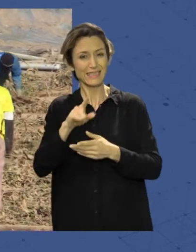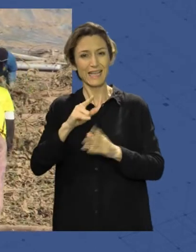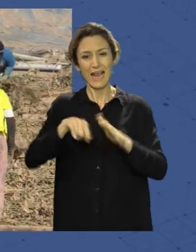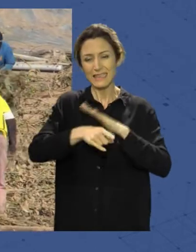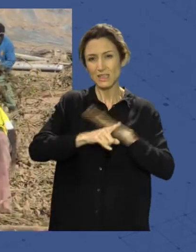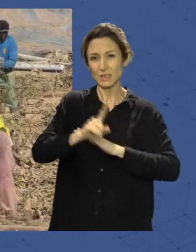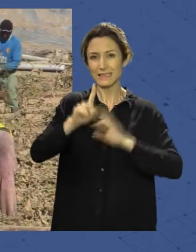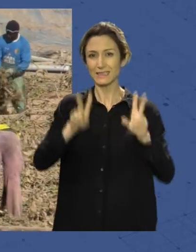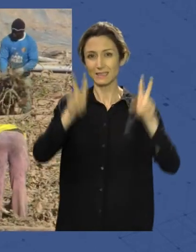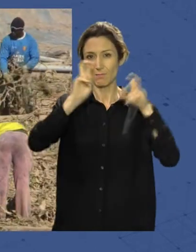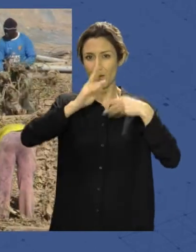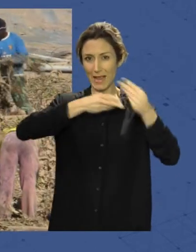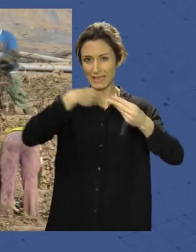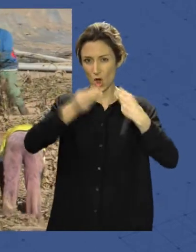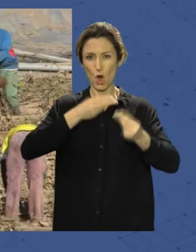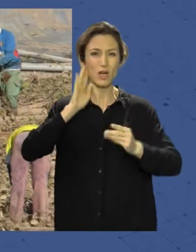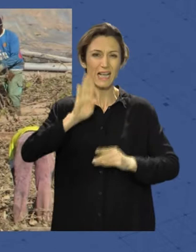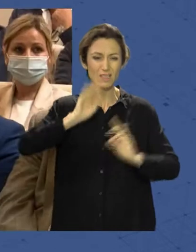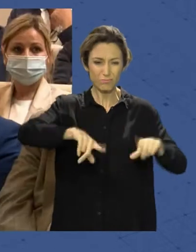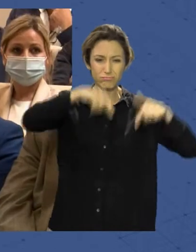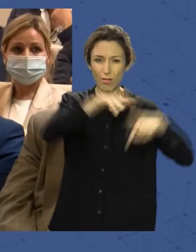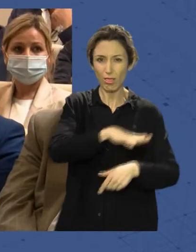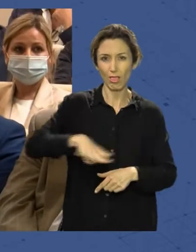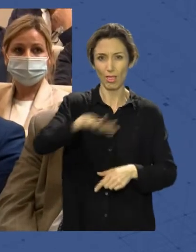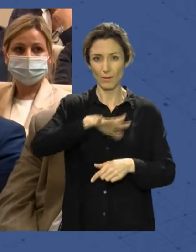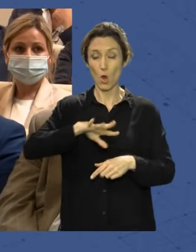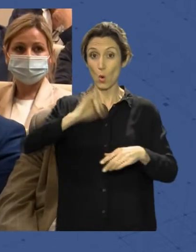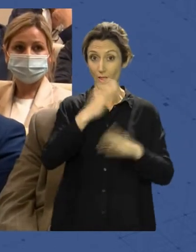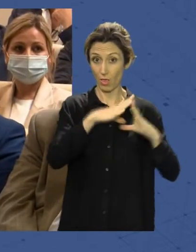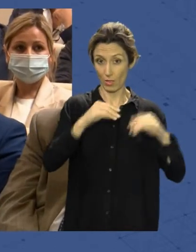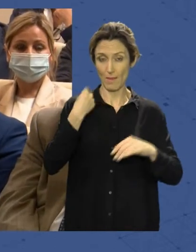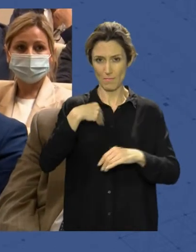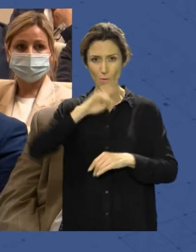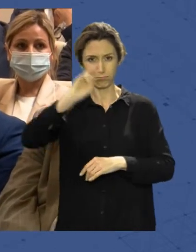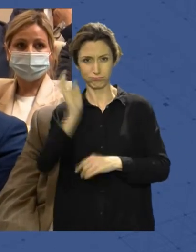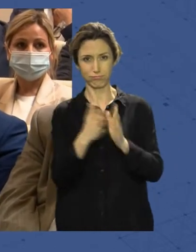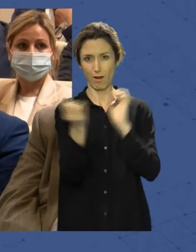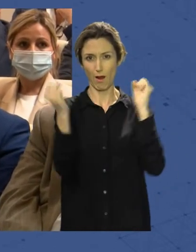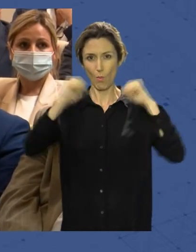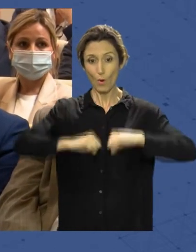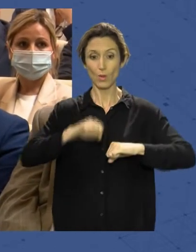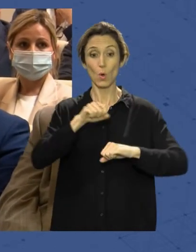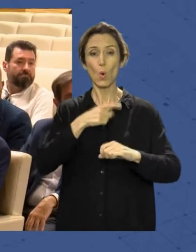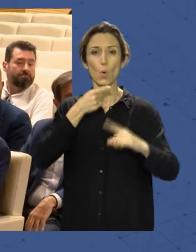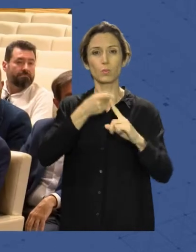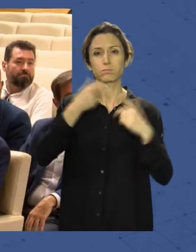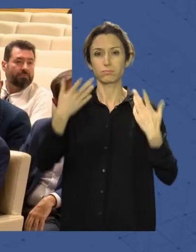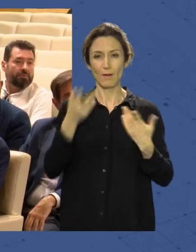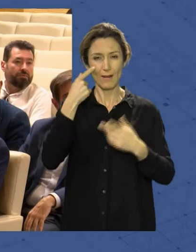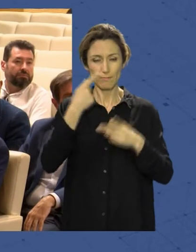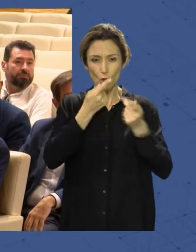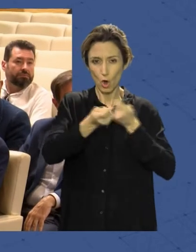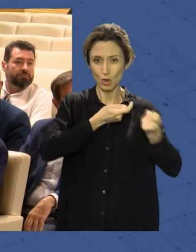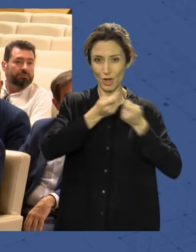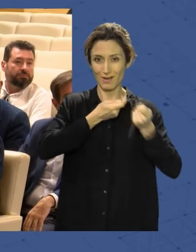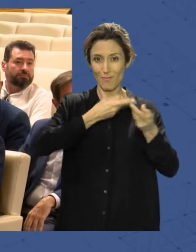de plástico. Junta Andalucía, Cospal, Hortifruta, Aproa y Agra se han unido para controlar la trazabilidad de los plásticos